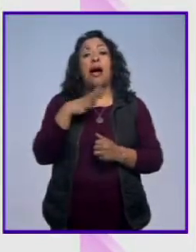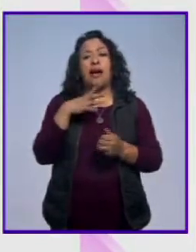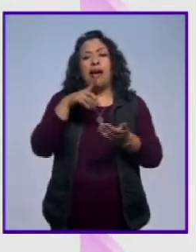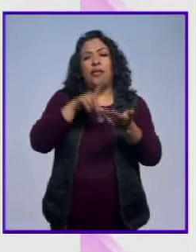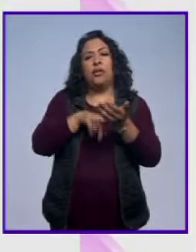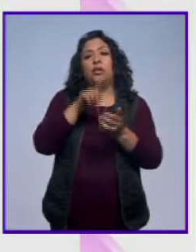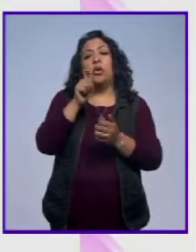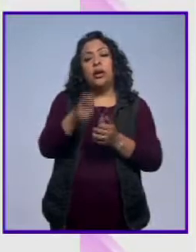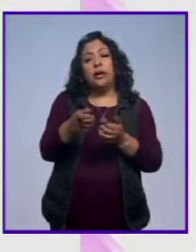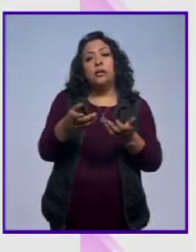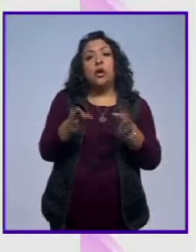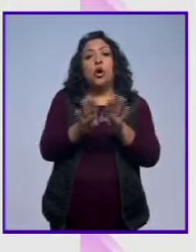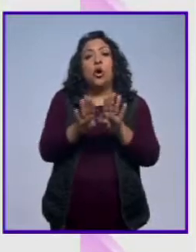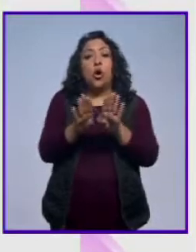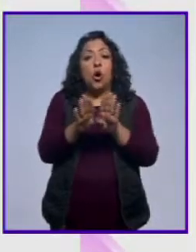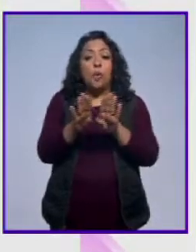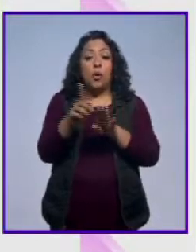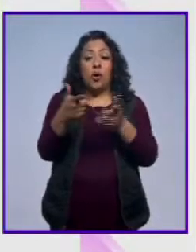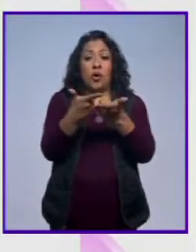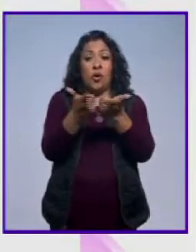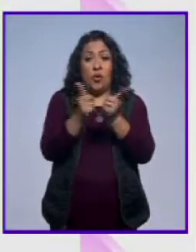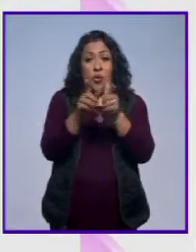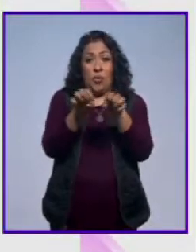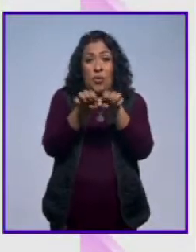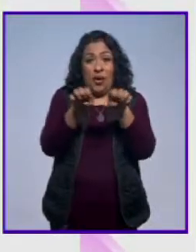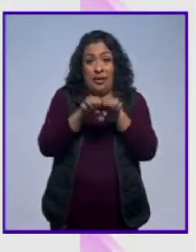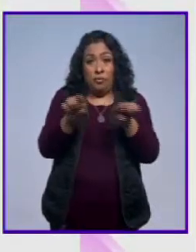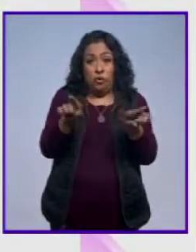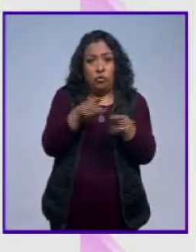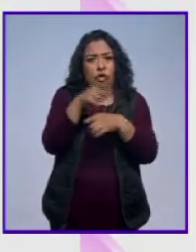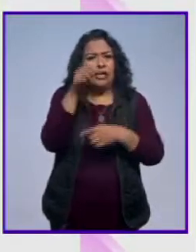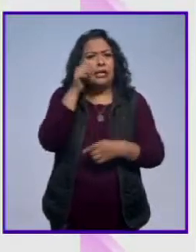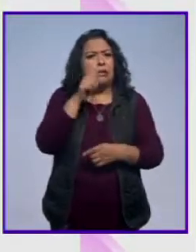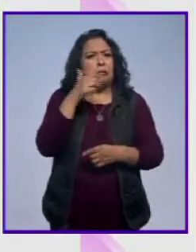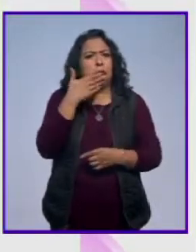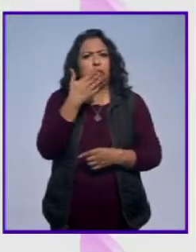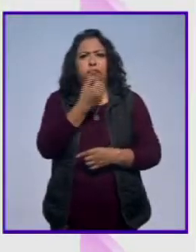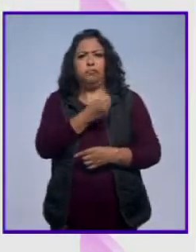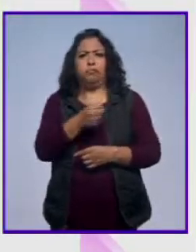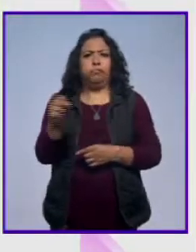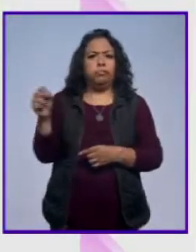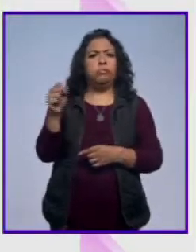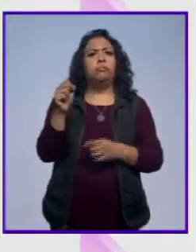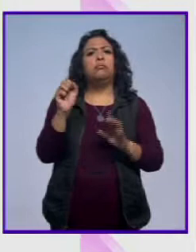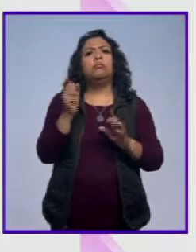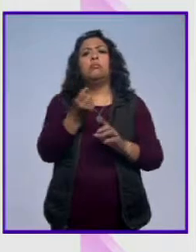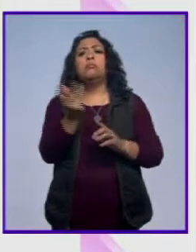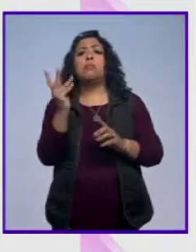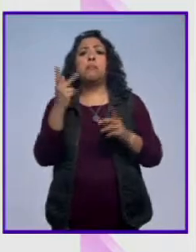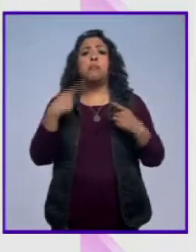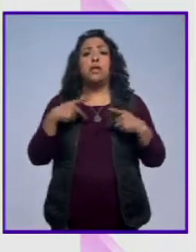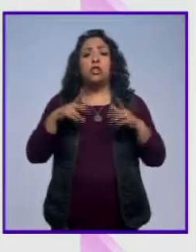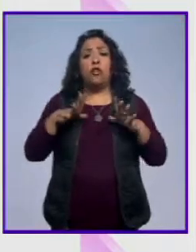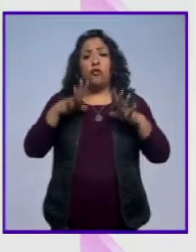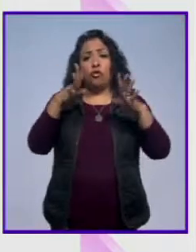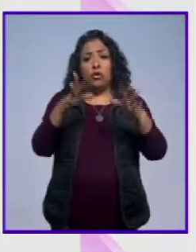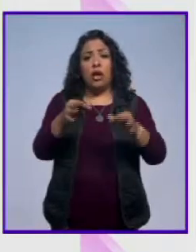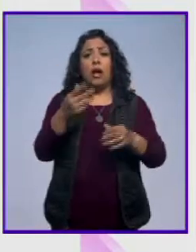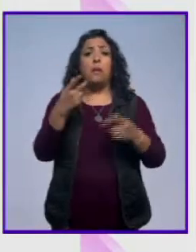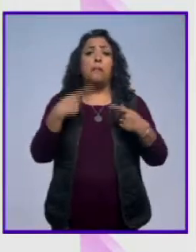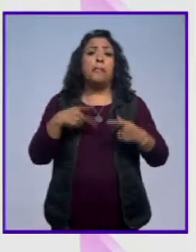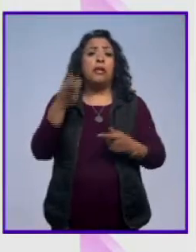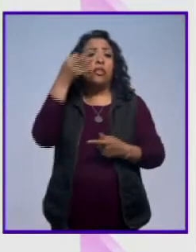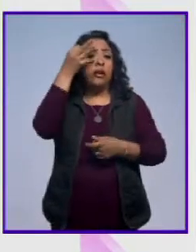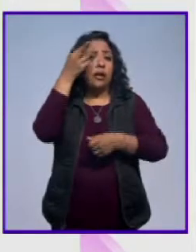detrás es el hecho de que el equipo musical siempre ha sido muy, muy bueno. Tanto quienes lo fundaron, quienes lo dirigieron,